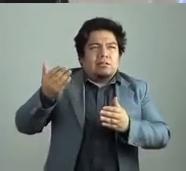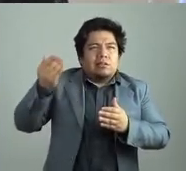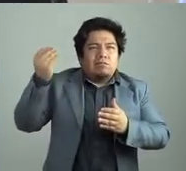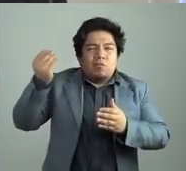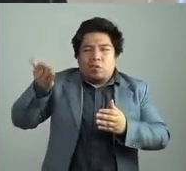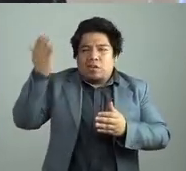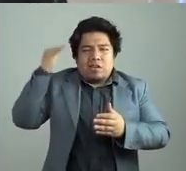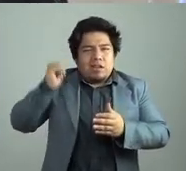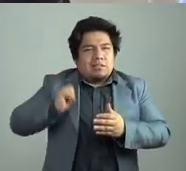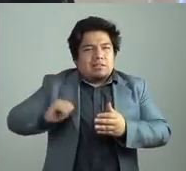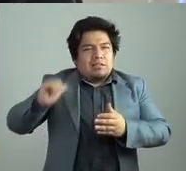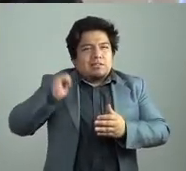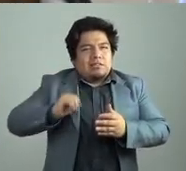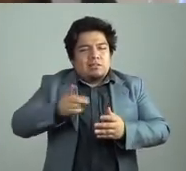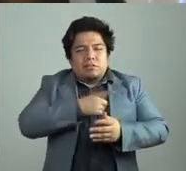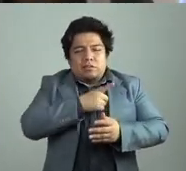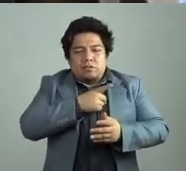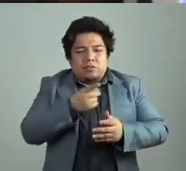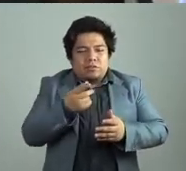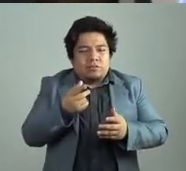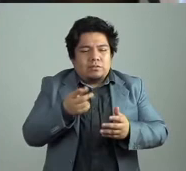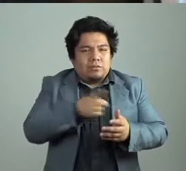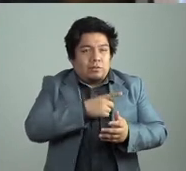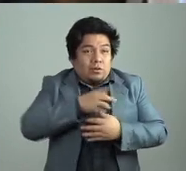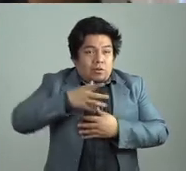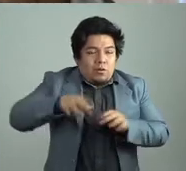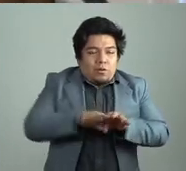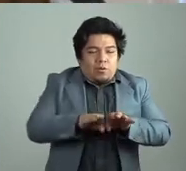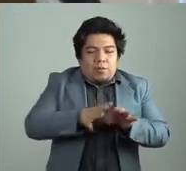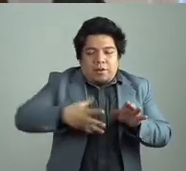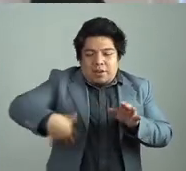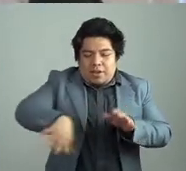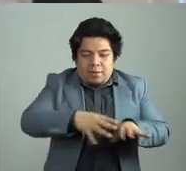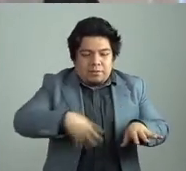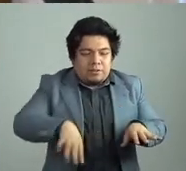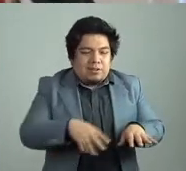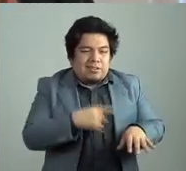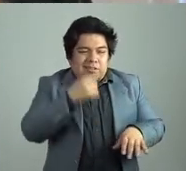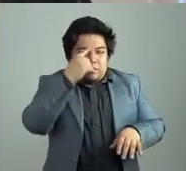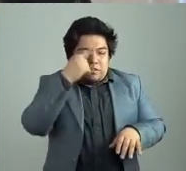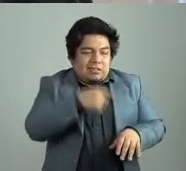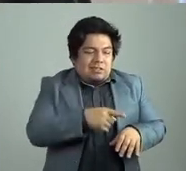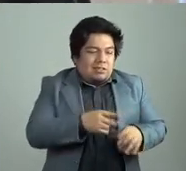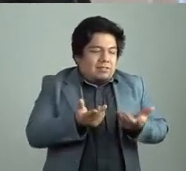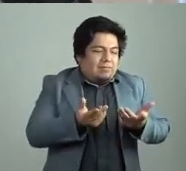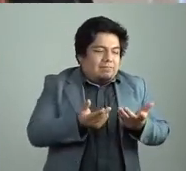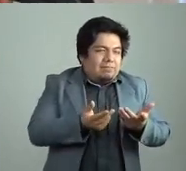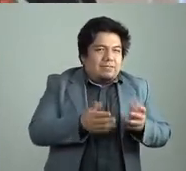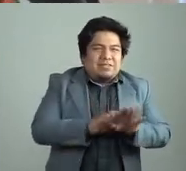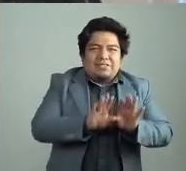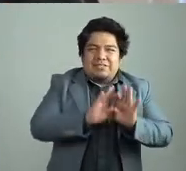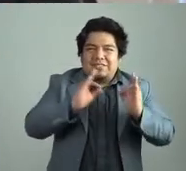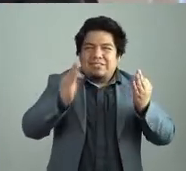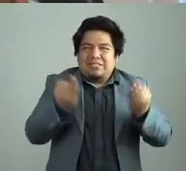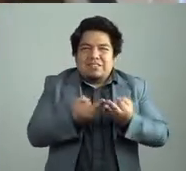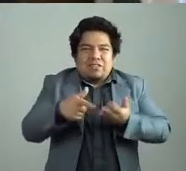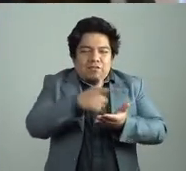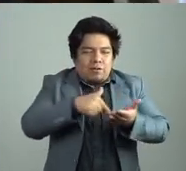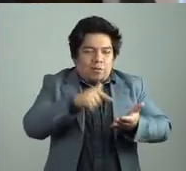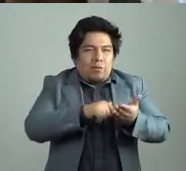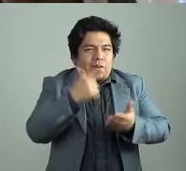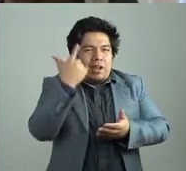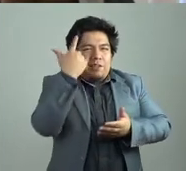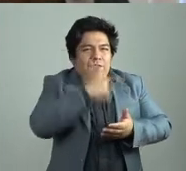buscaba las peores condiciones, según todo el mundo, ¿no? Para poder escribir, ¿no? Lo hacía frente, contra un rincón,